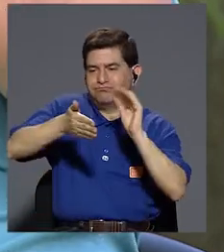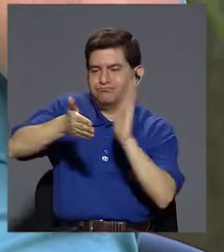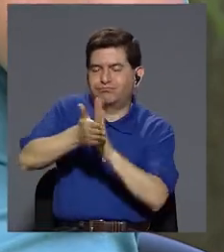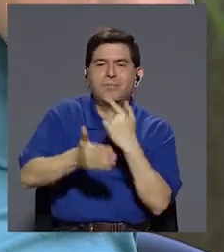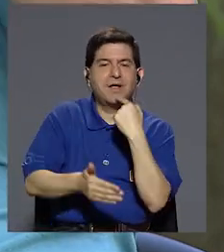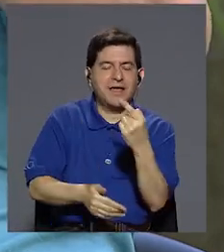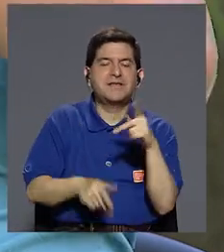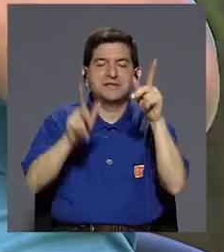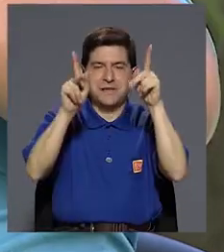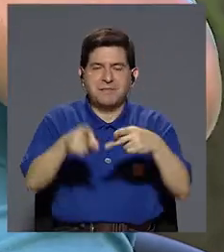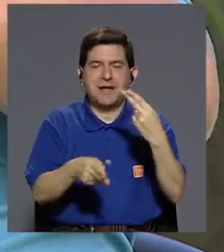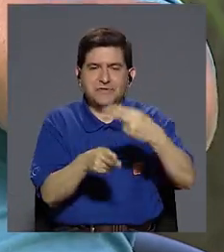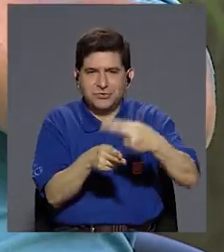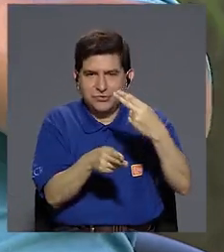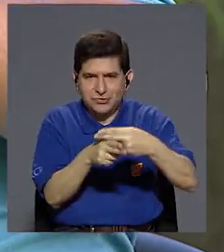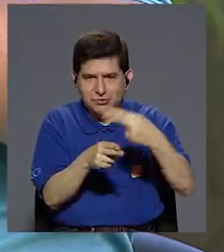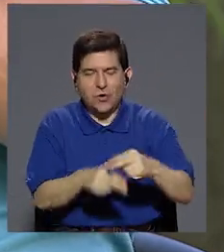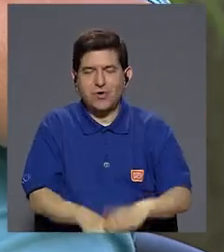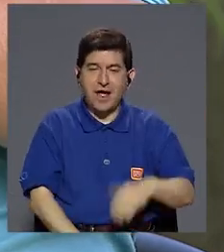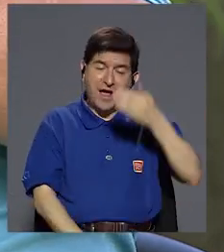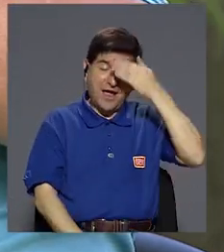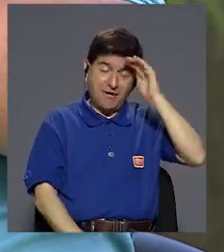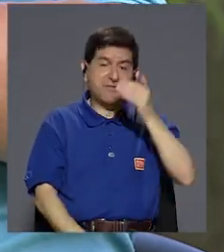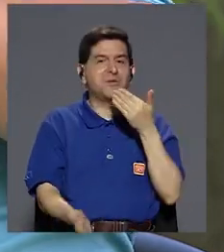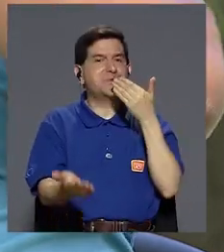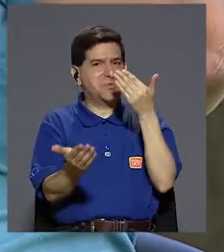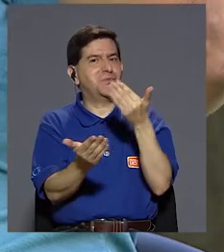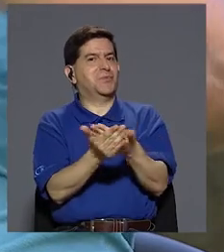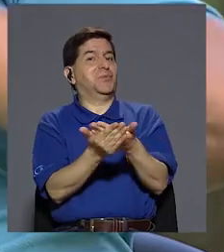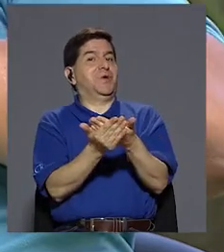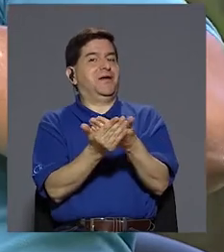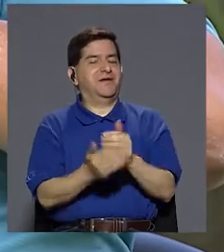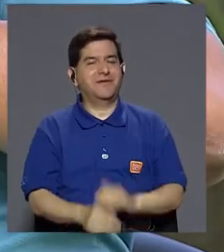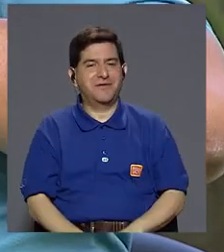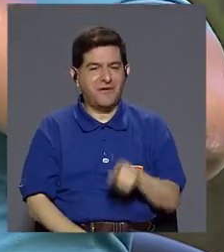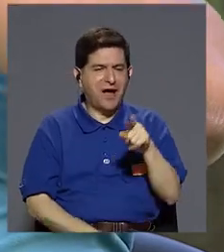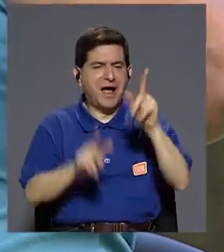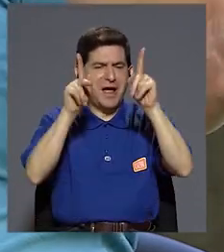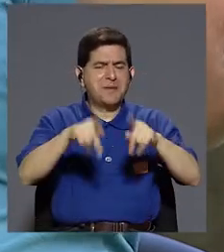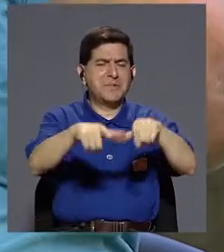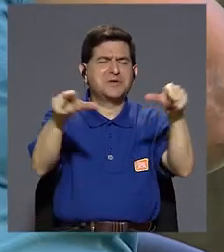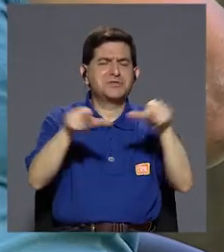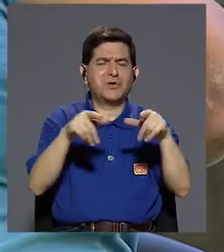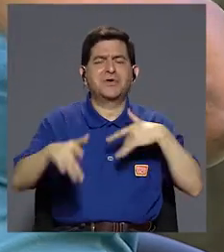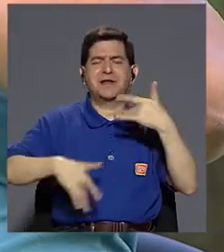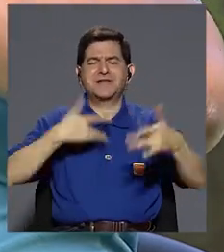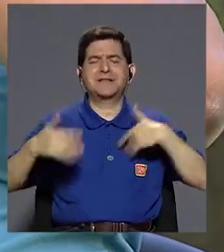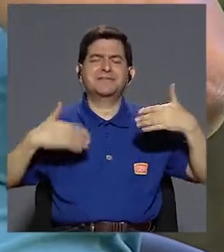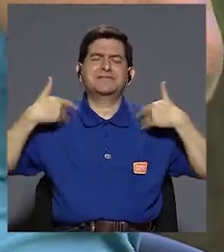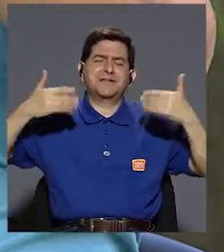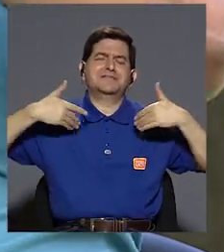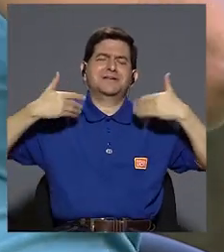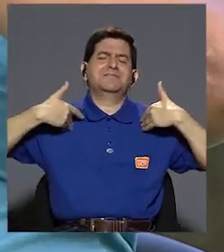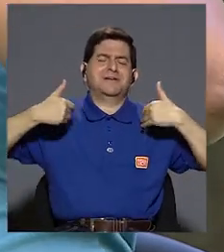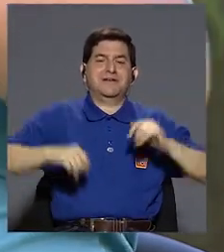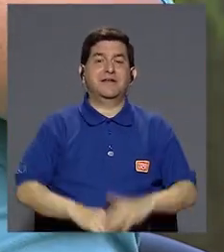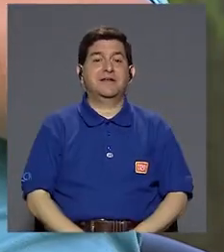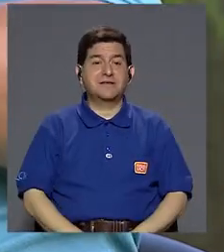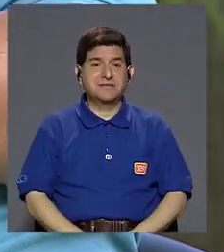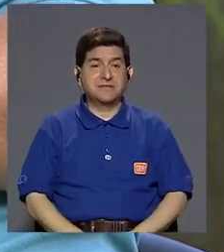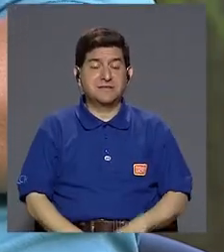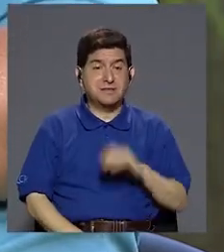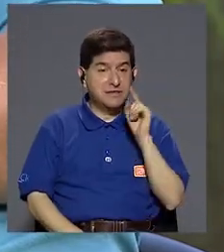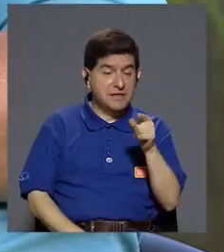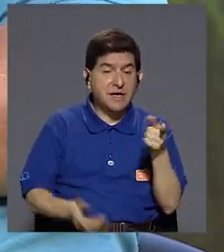donde dice, fulano tal, Facebook, ¿verdad? Muy bueno en eso, ¿verdad? Fulano tal, está en tal lado y se siente feliz, ¿verdad? Entonces, nos ponen todo,